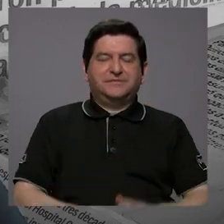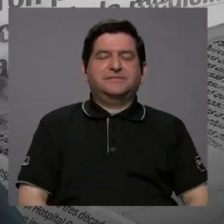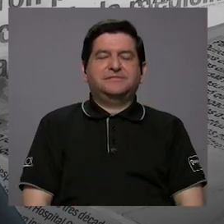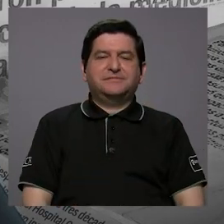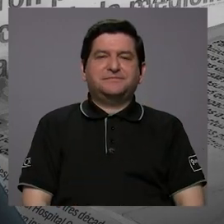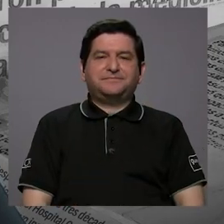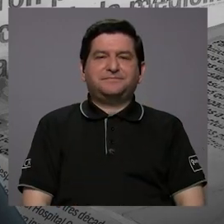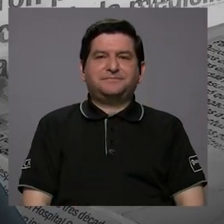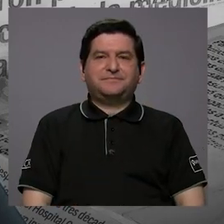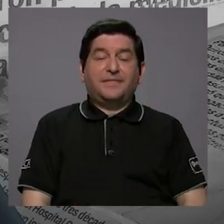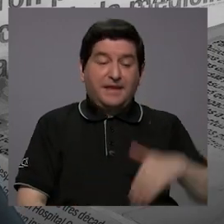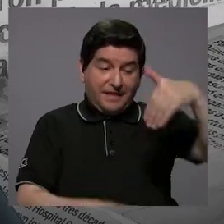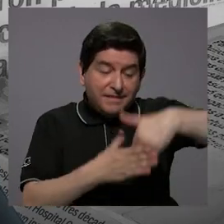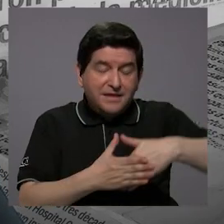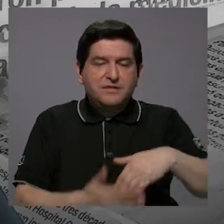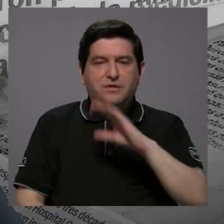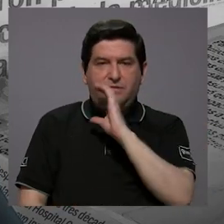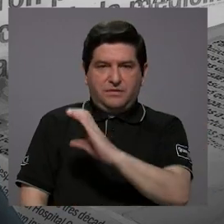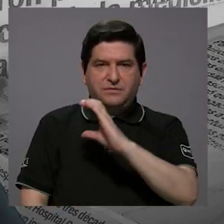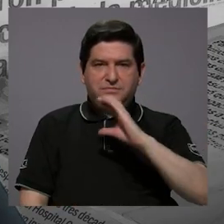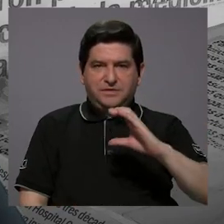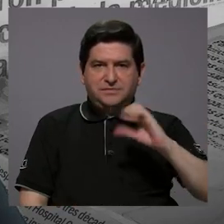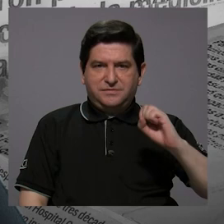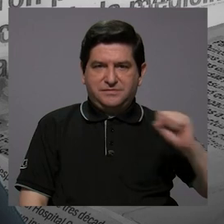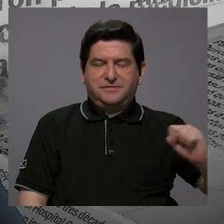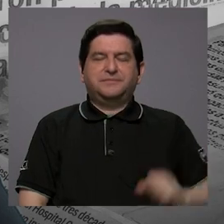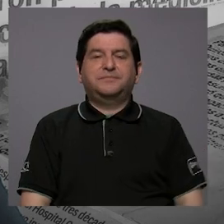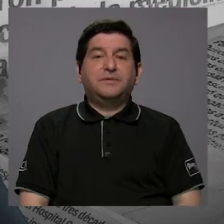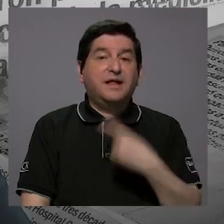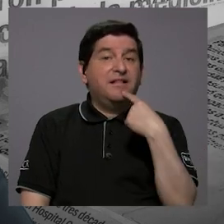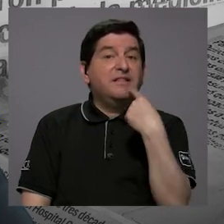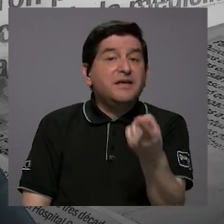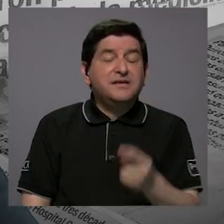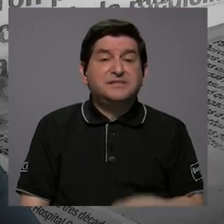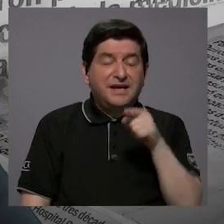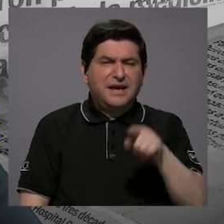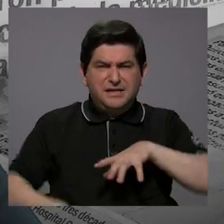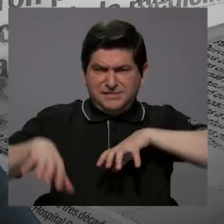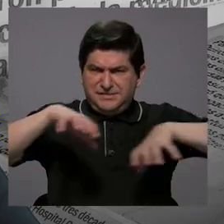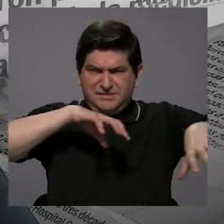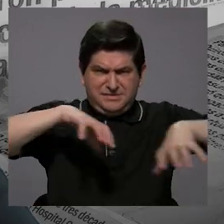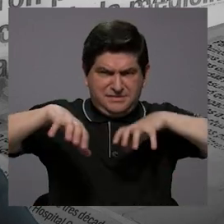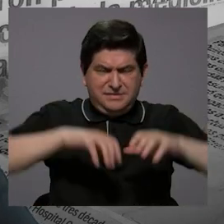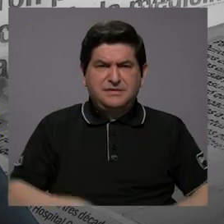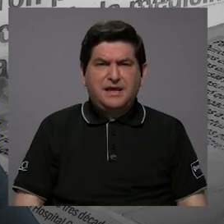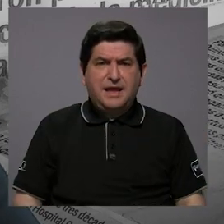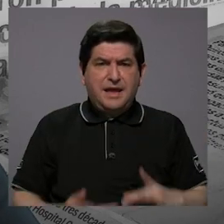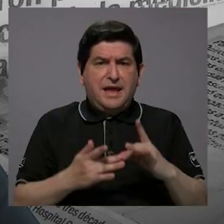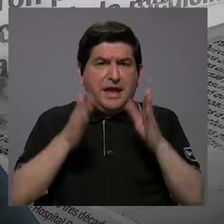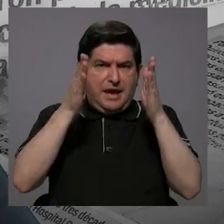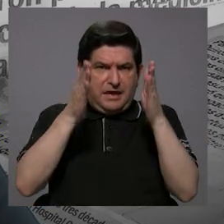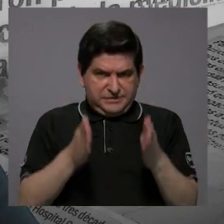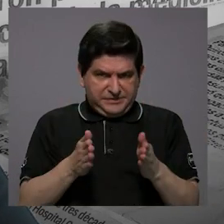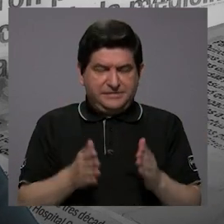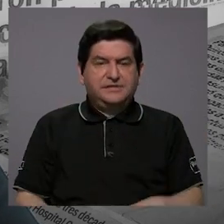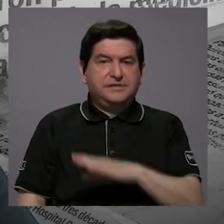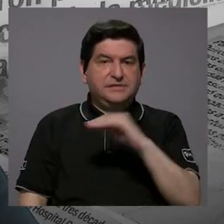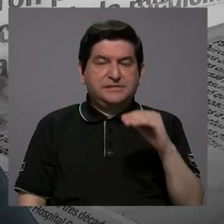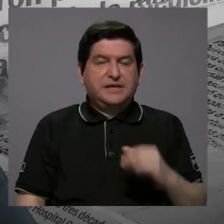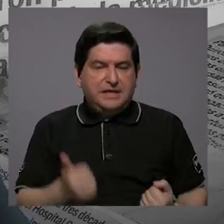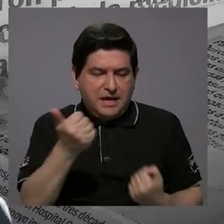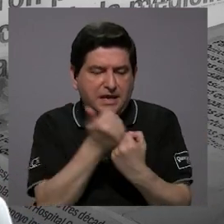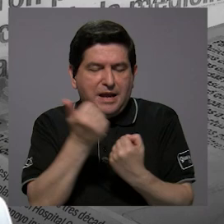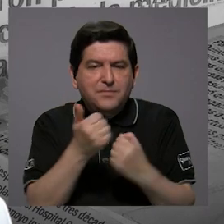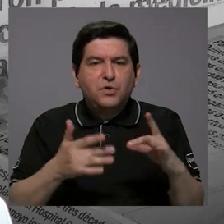en la Caja del Seguro Social. Ustedes dicen este es un movimiento de los especialistas y por